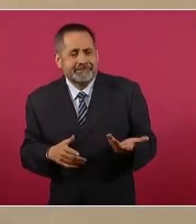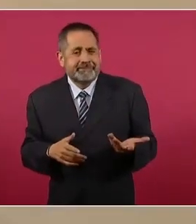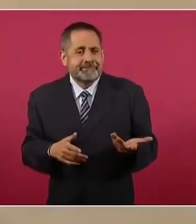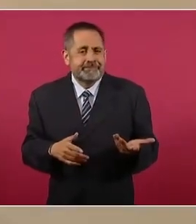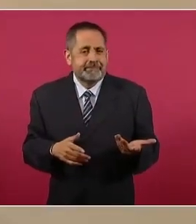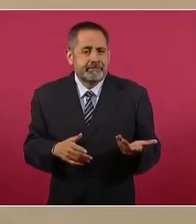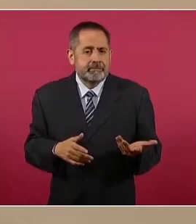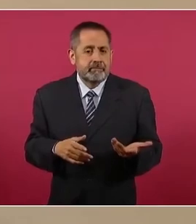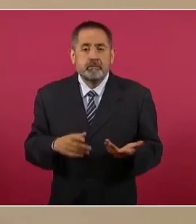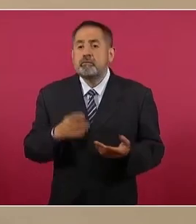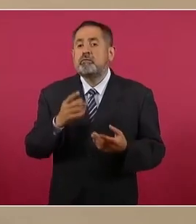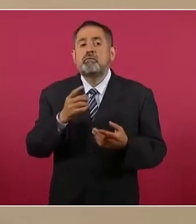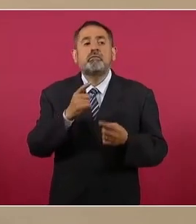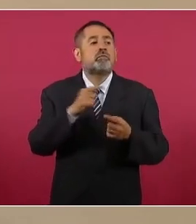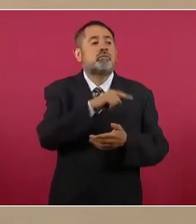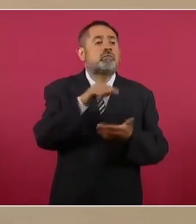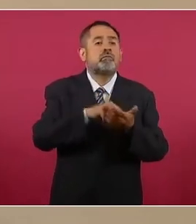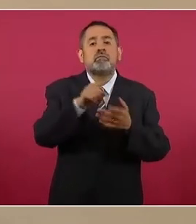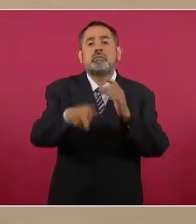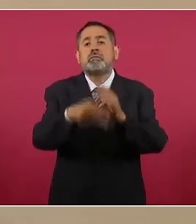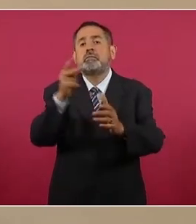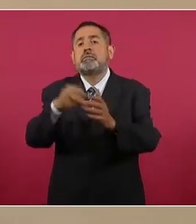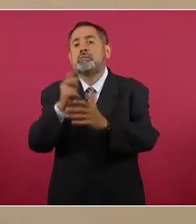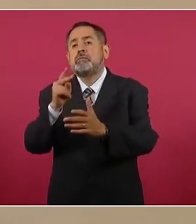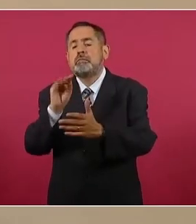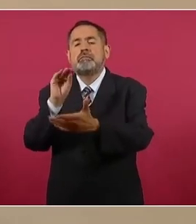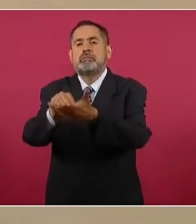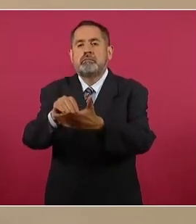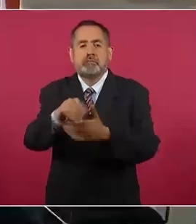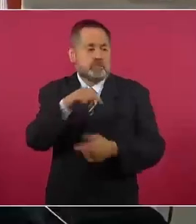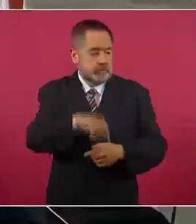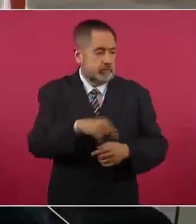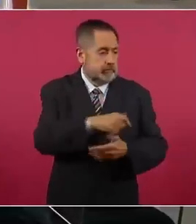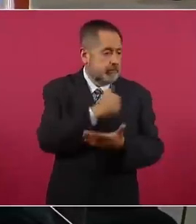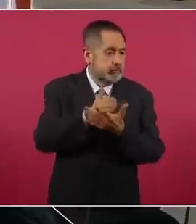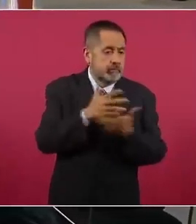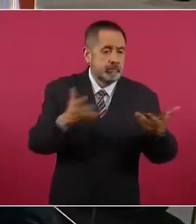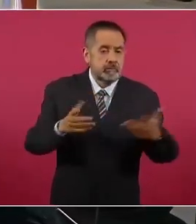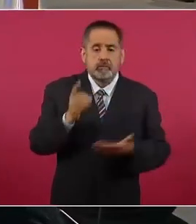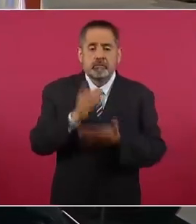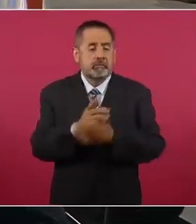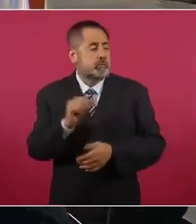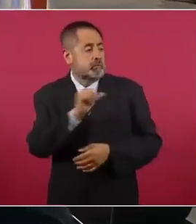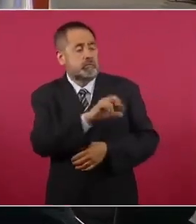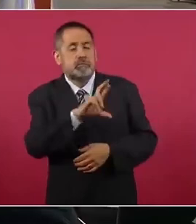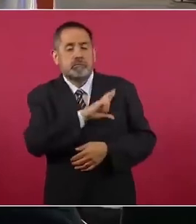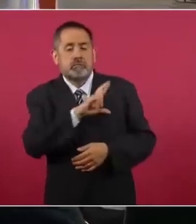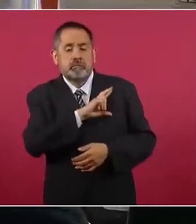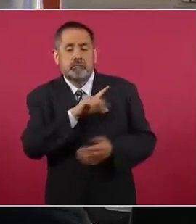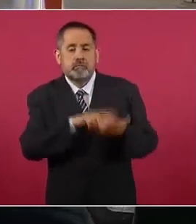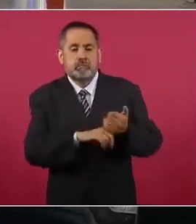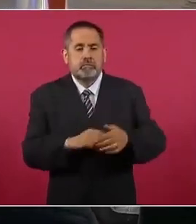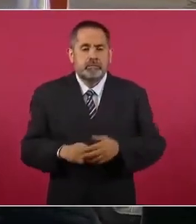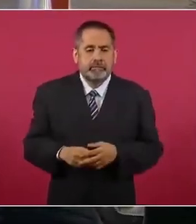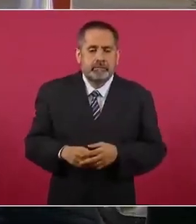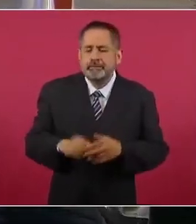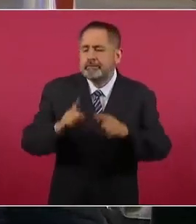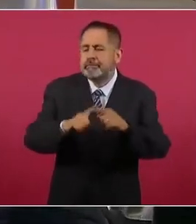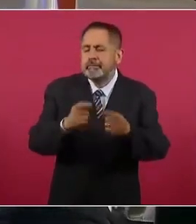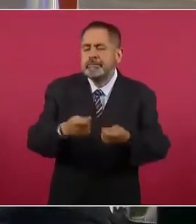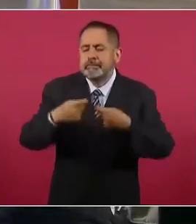solo tienen que ser los particulares. ¿Y dónde creen que nos dieron la concesión